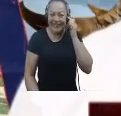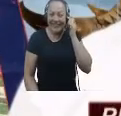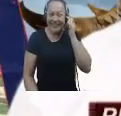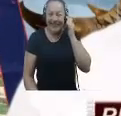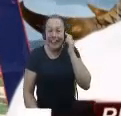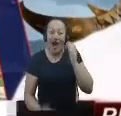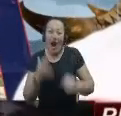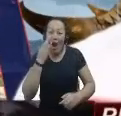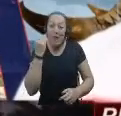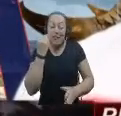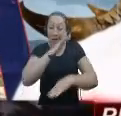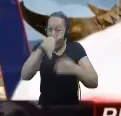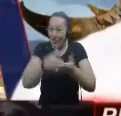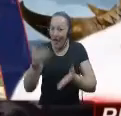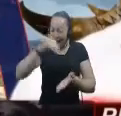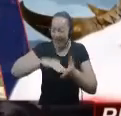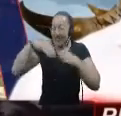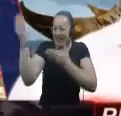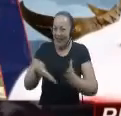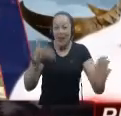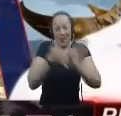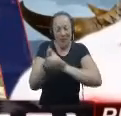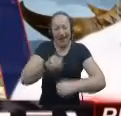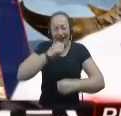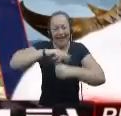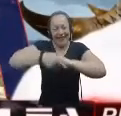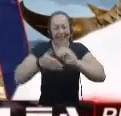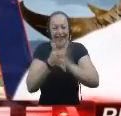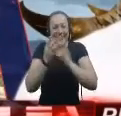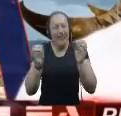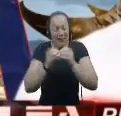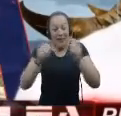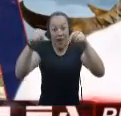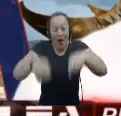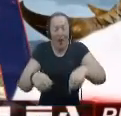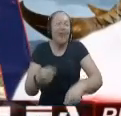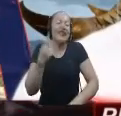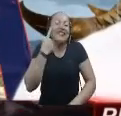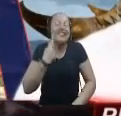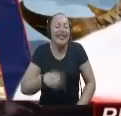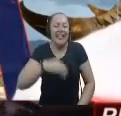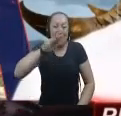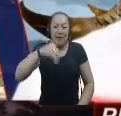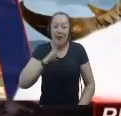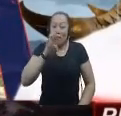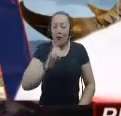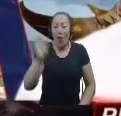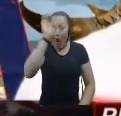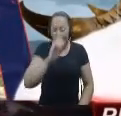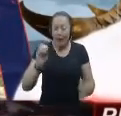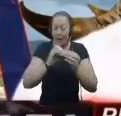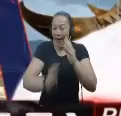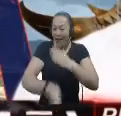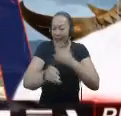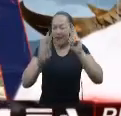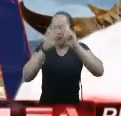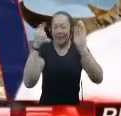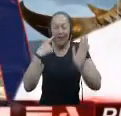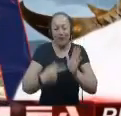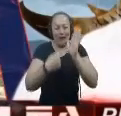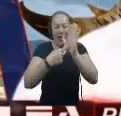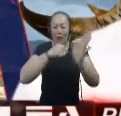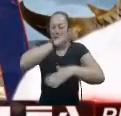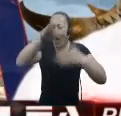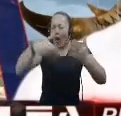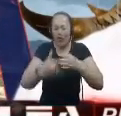Señoras y señores, bienvenidos una vez más a su noticiero Alfa Noticias para el día de hoy, miércoles 9 de octubre A continuación les presentamos los titulares